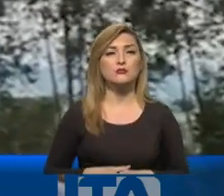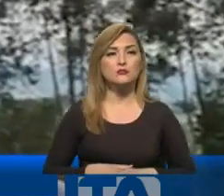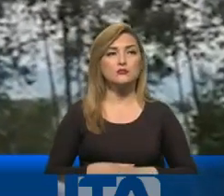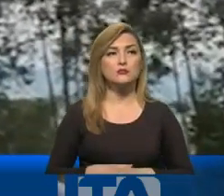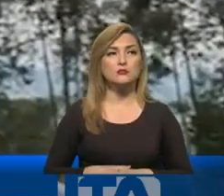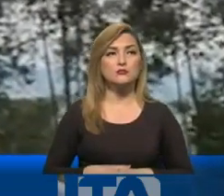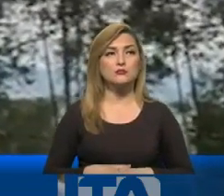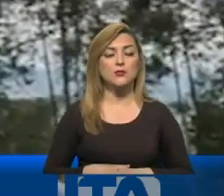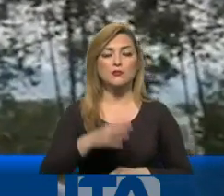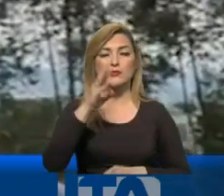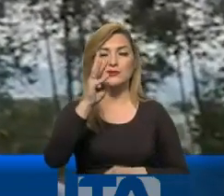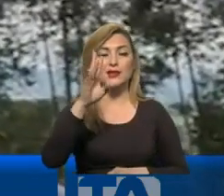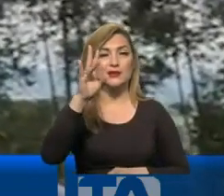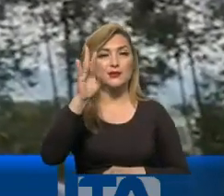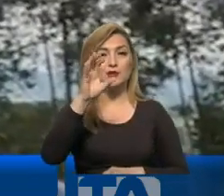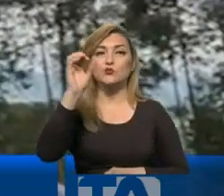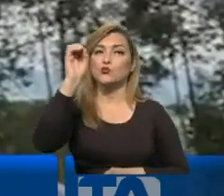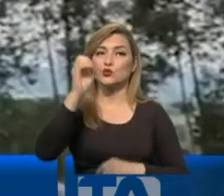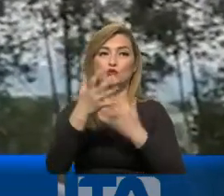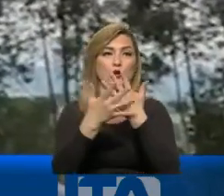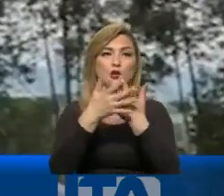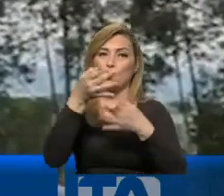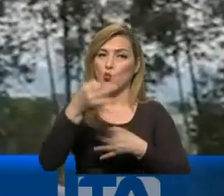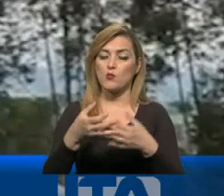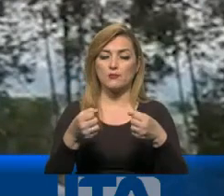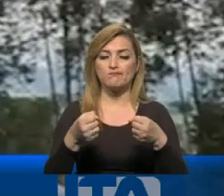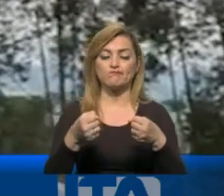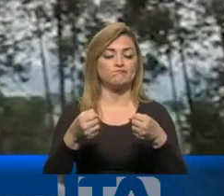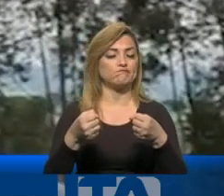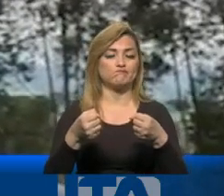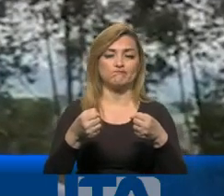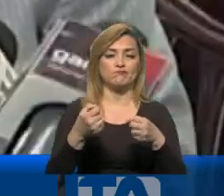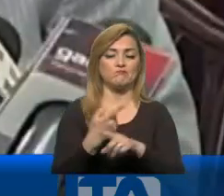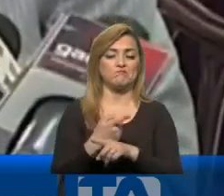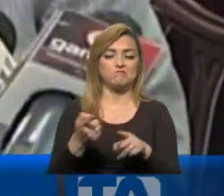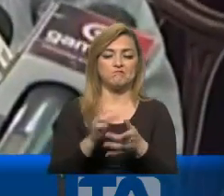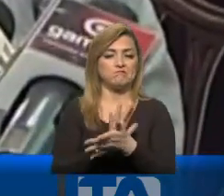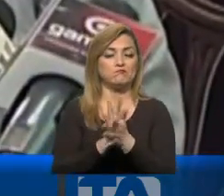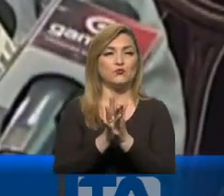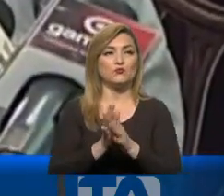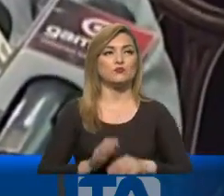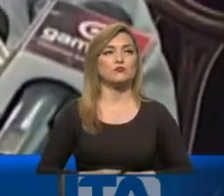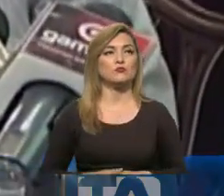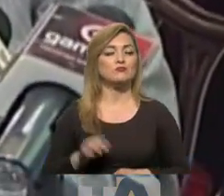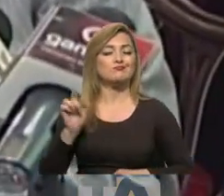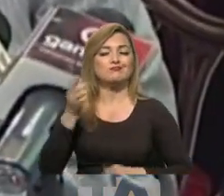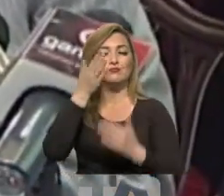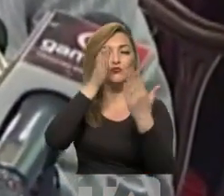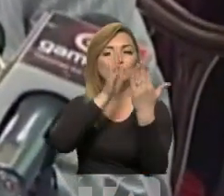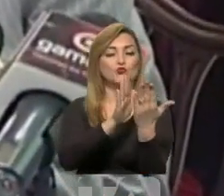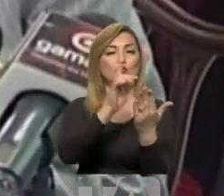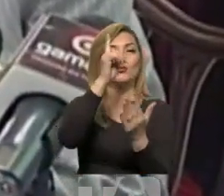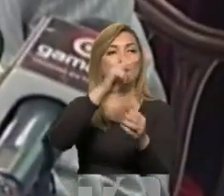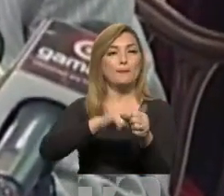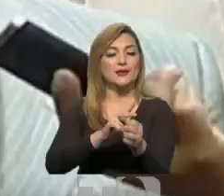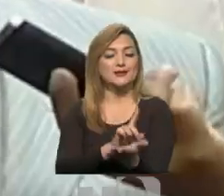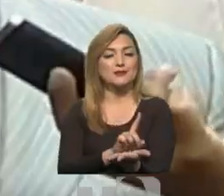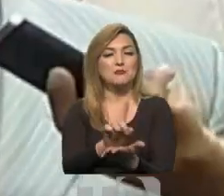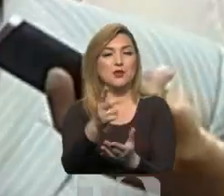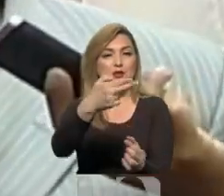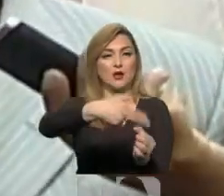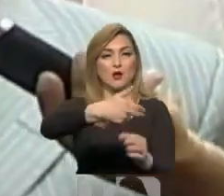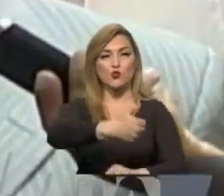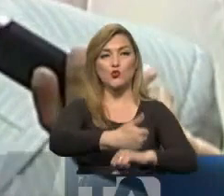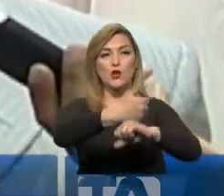de hecho él salió con el 67% del cumplimiento de la pena, es decir que no hubo ninguna diferencia. Calvo Piña deberá presentarse una vez a la semana,